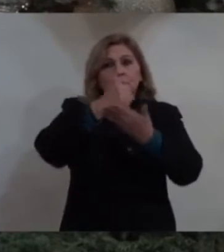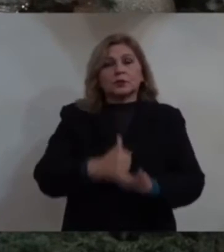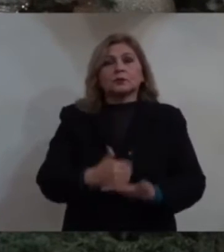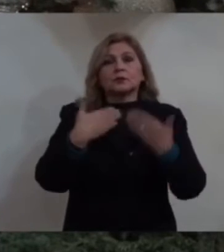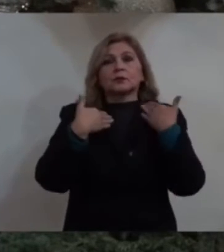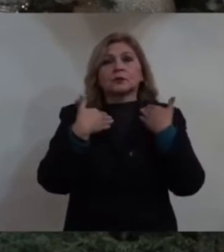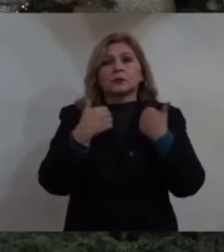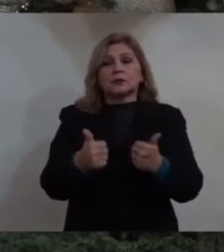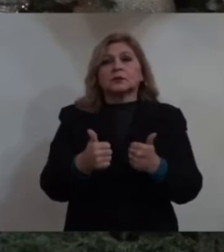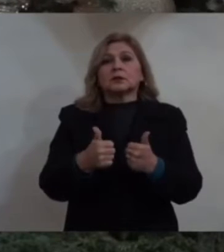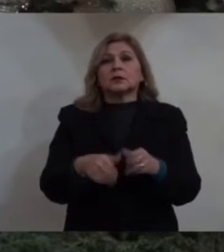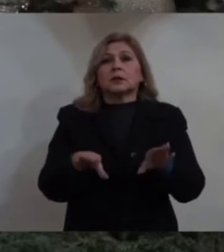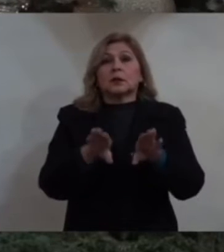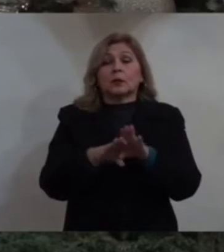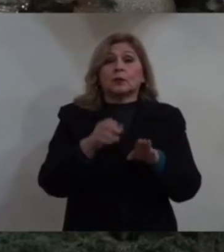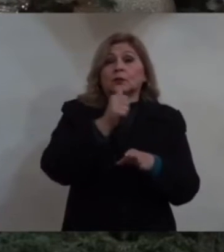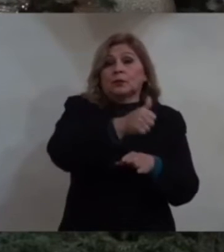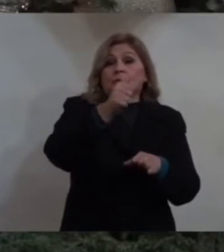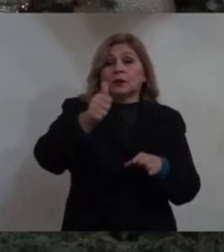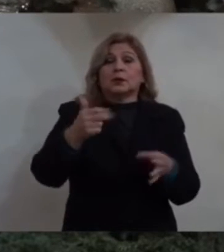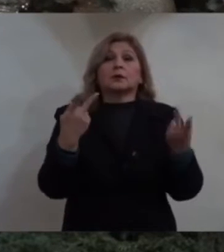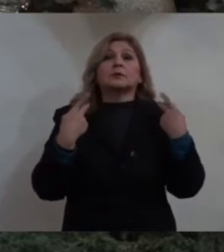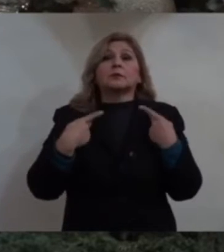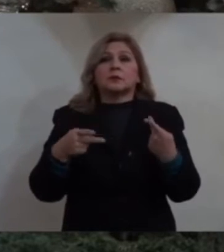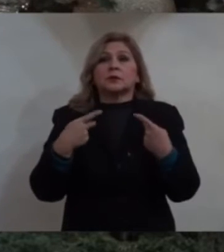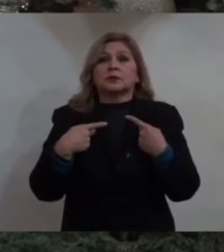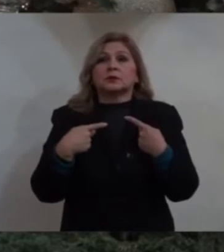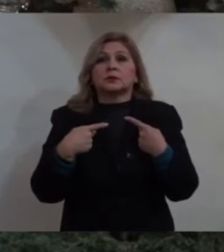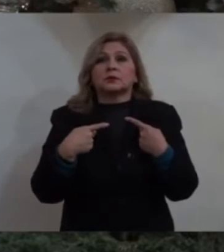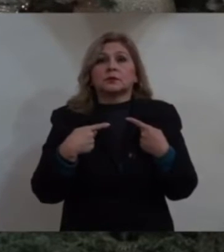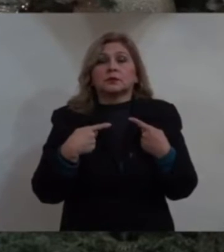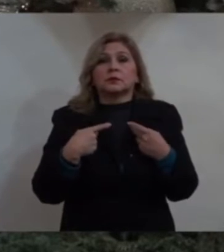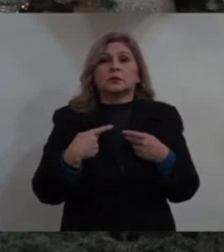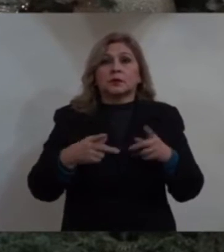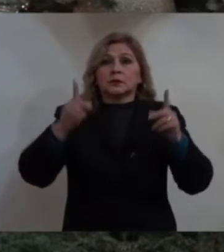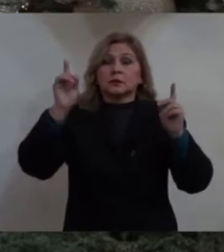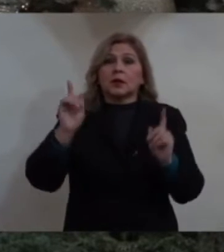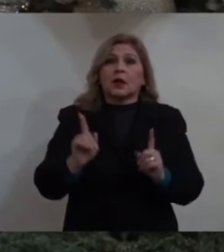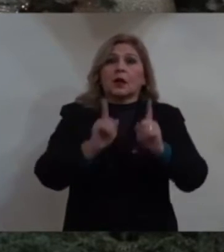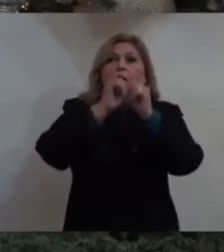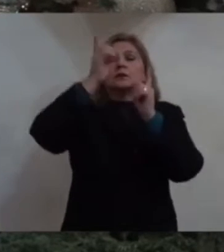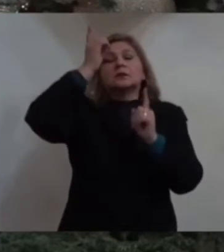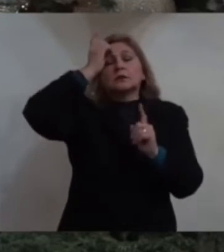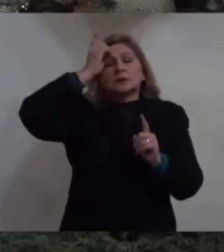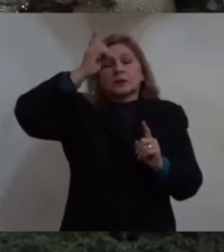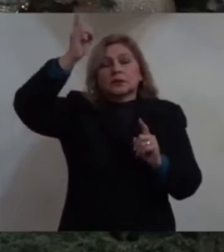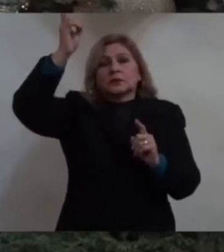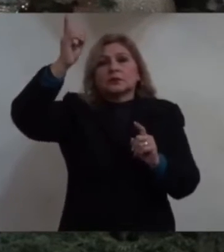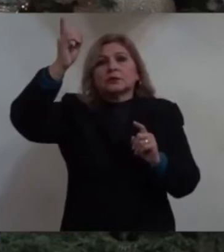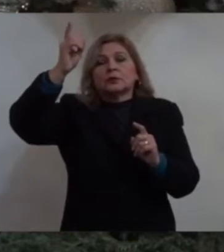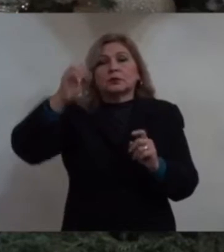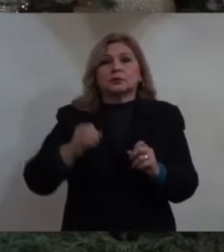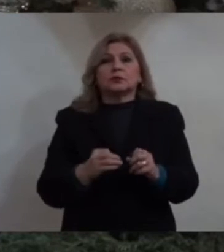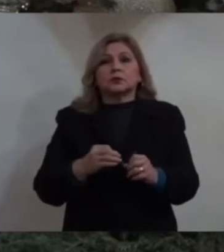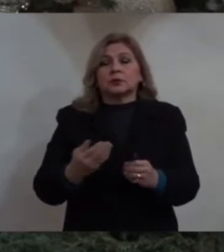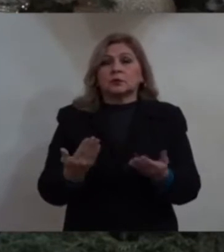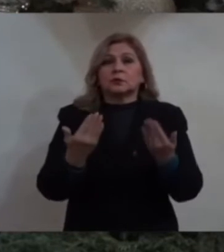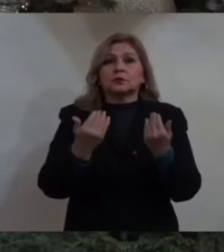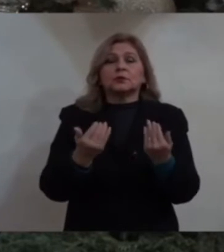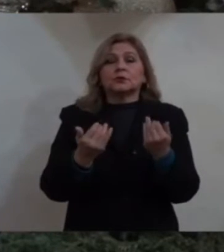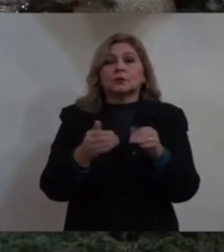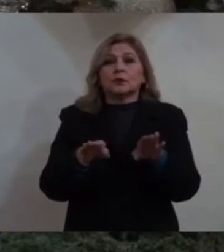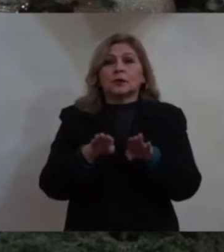cómo cada persona ante Dios es grandiosa. No hay